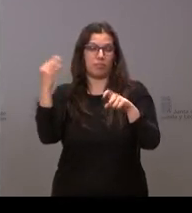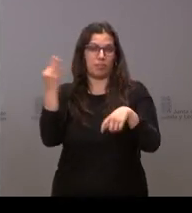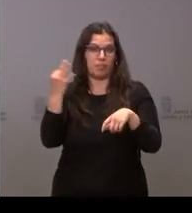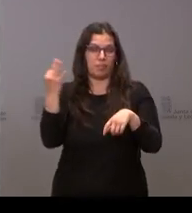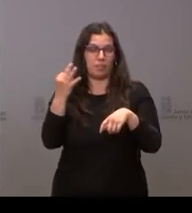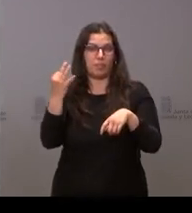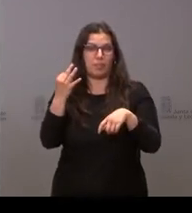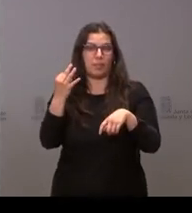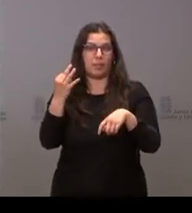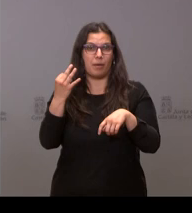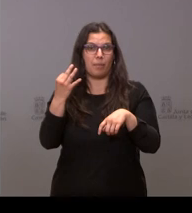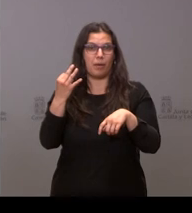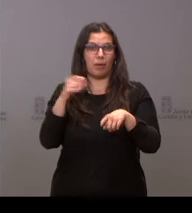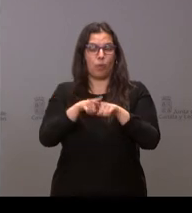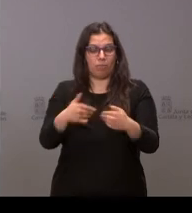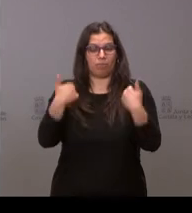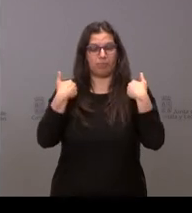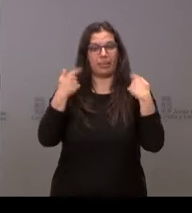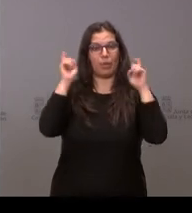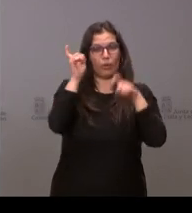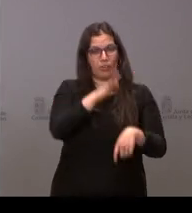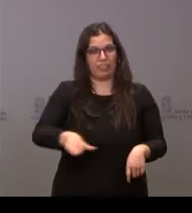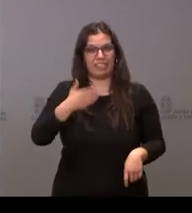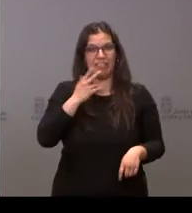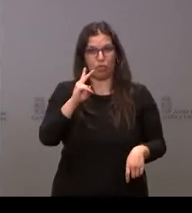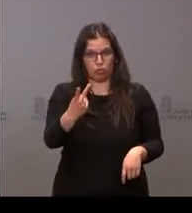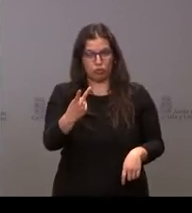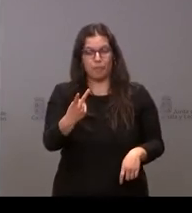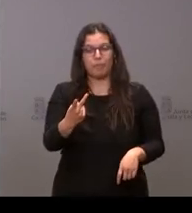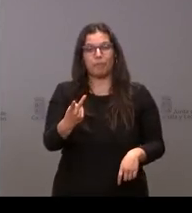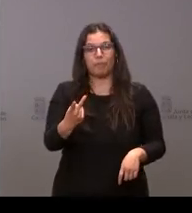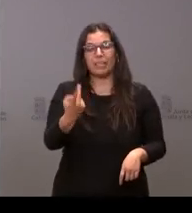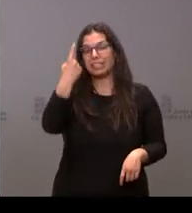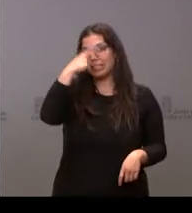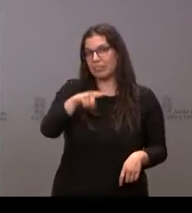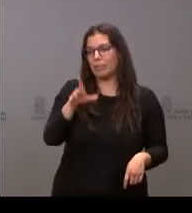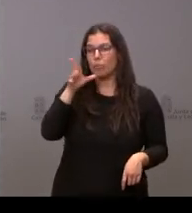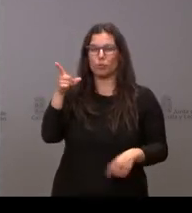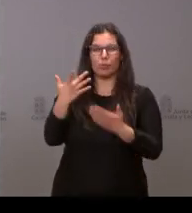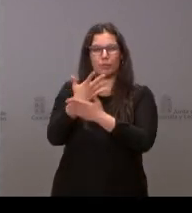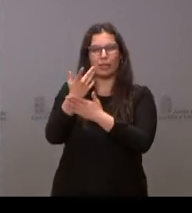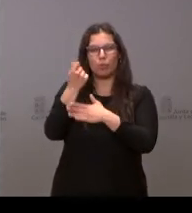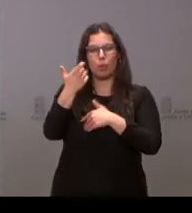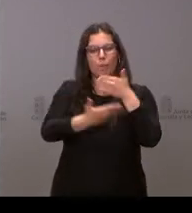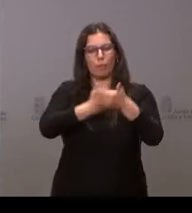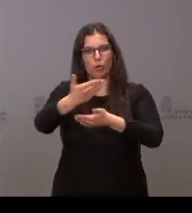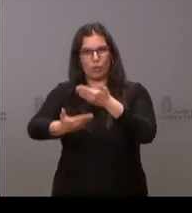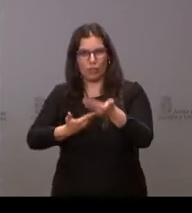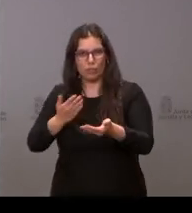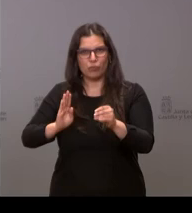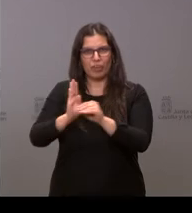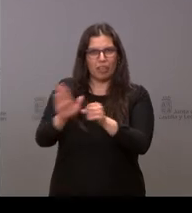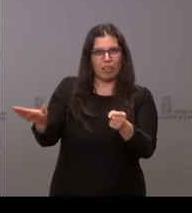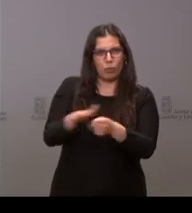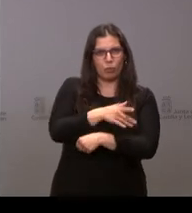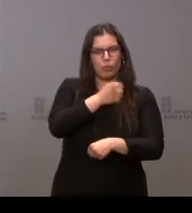gratuidad de la educación infantil, gramo de dos años, saber si, porque ha estado comentando un poco del proceso por el cual se financiaría